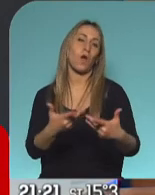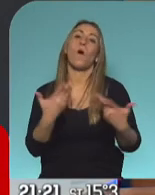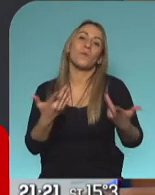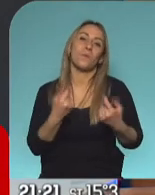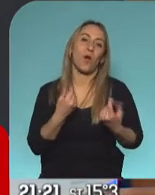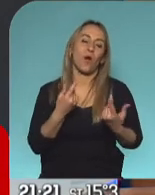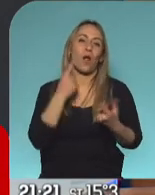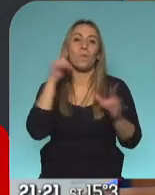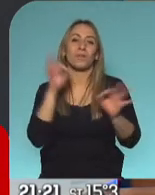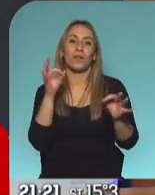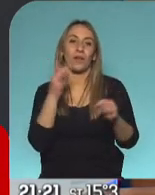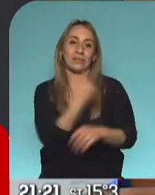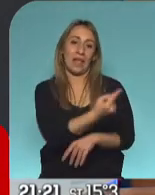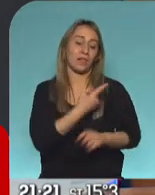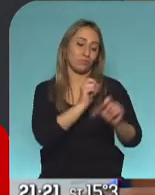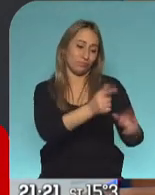esa cosa,